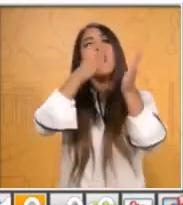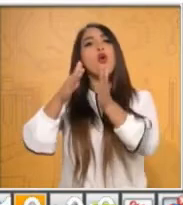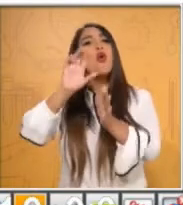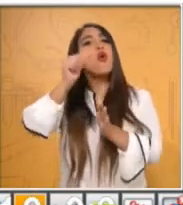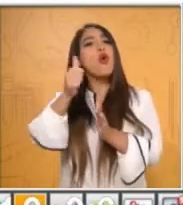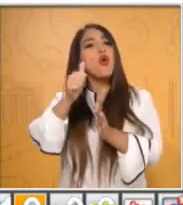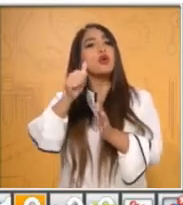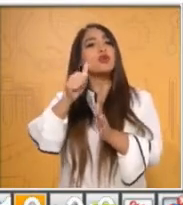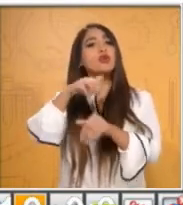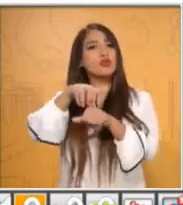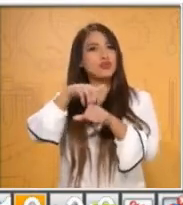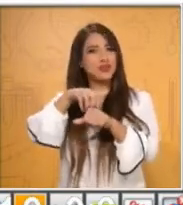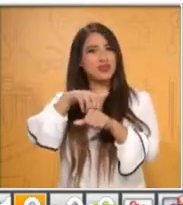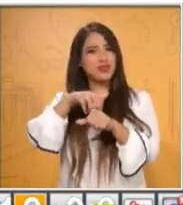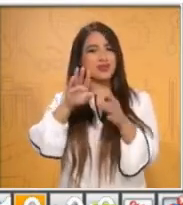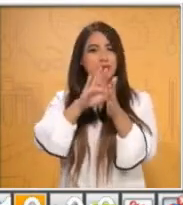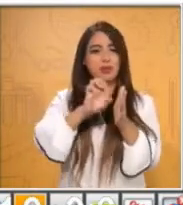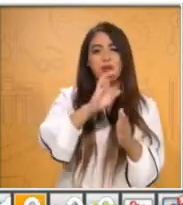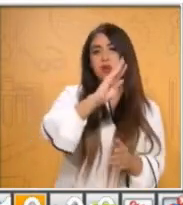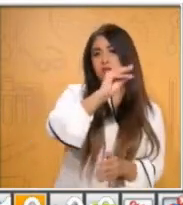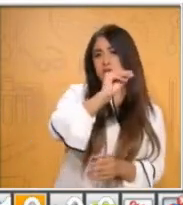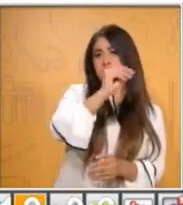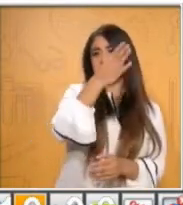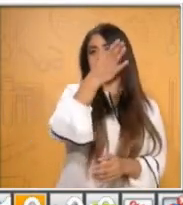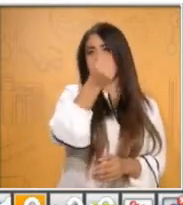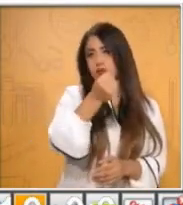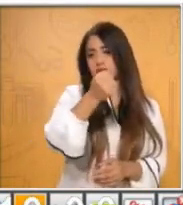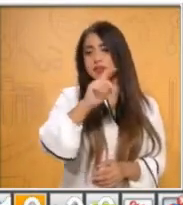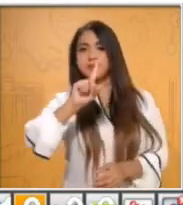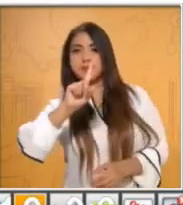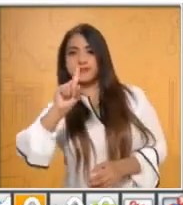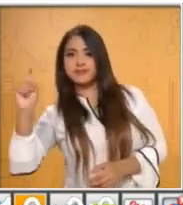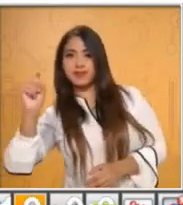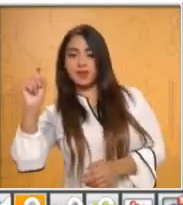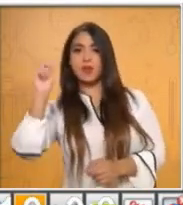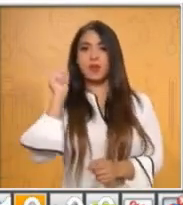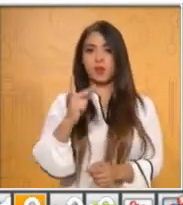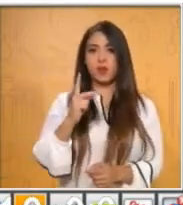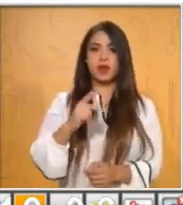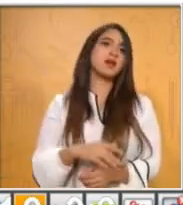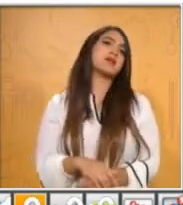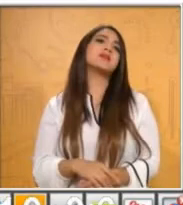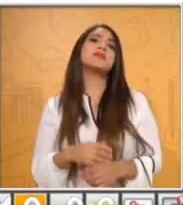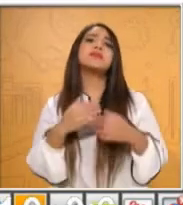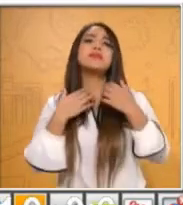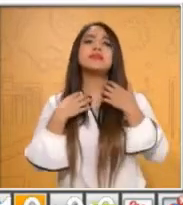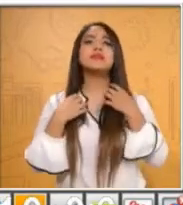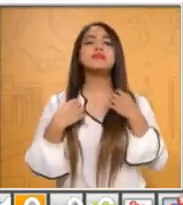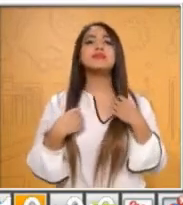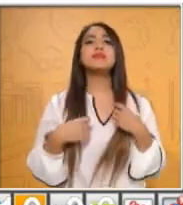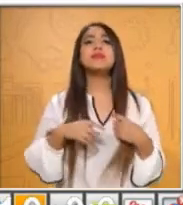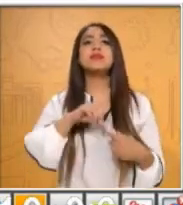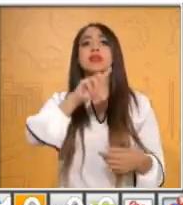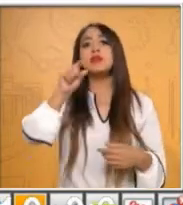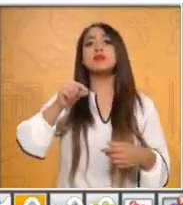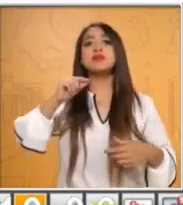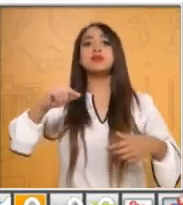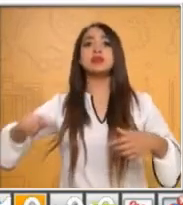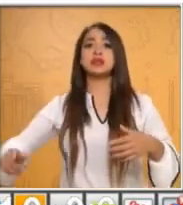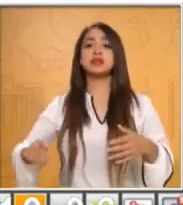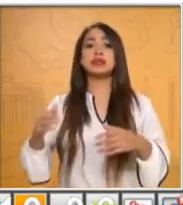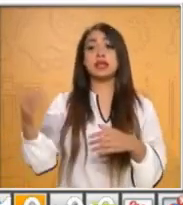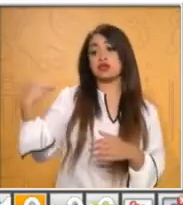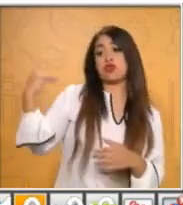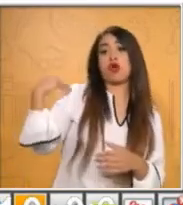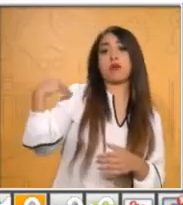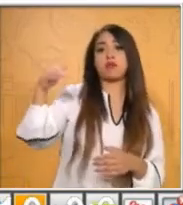sucesor. Y luego, si continuamos, pues le vamos a ir tocando el hombro de la siguiente persona y así nos vamos a ir